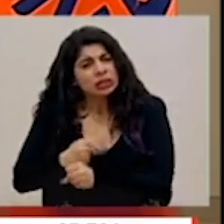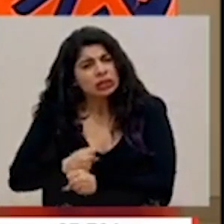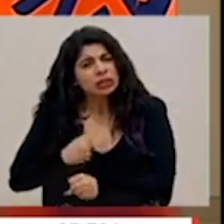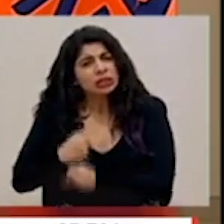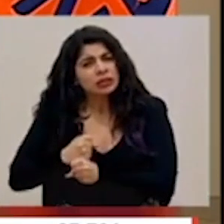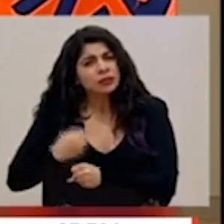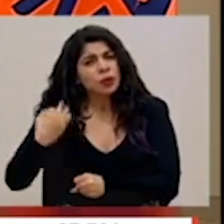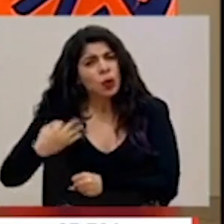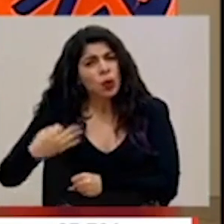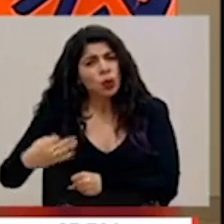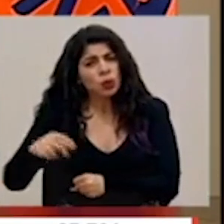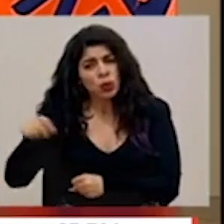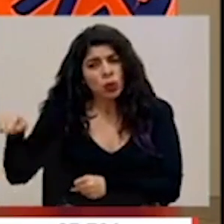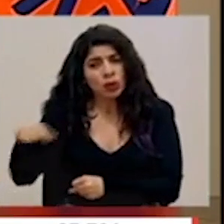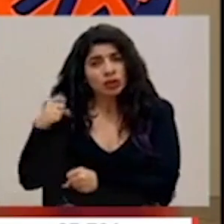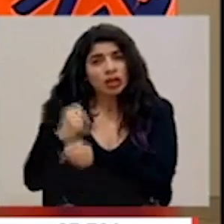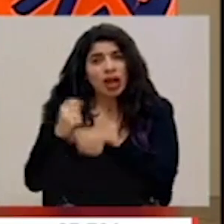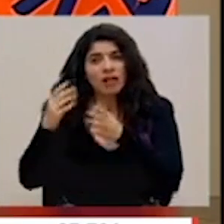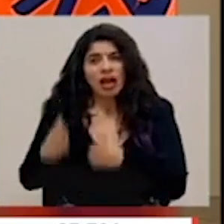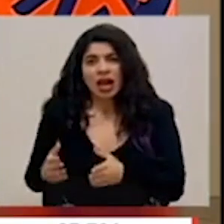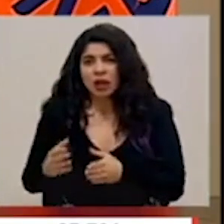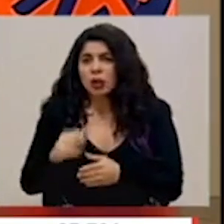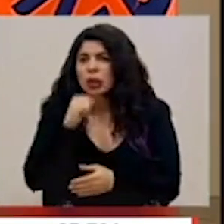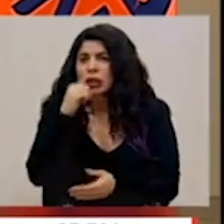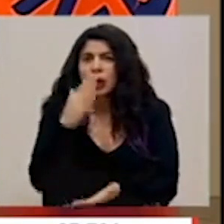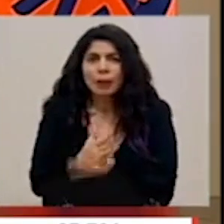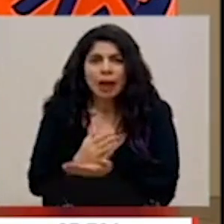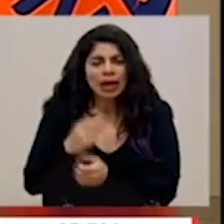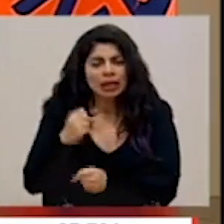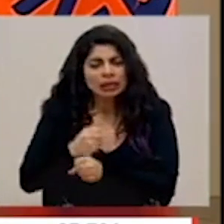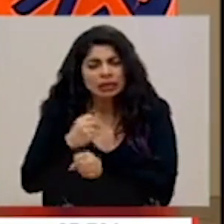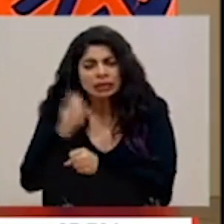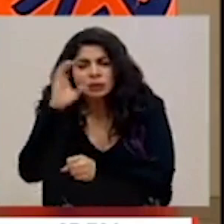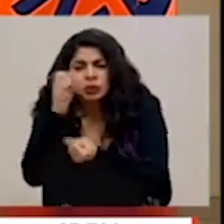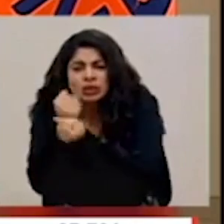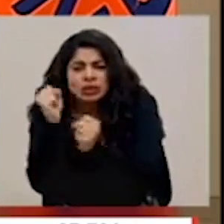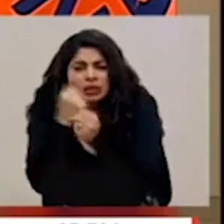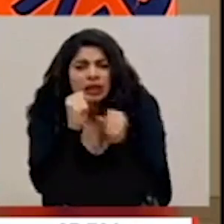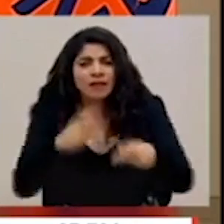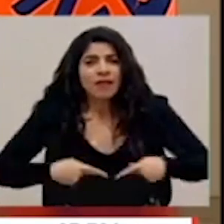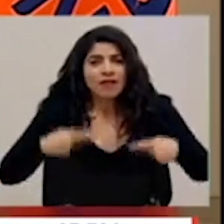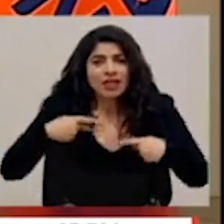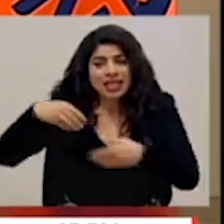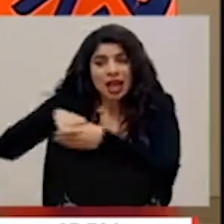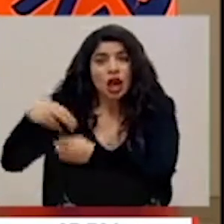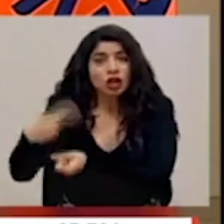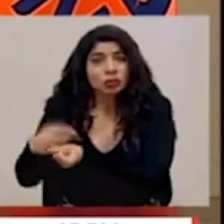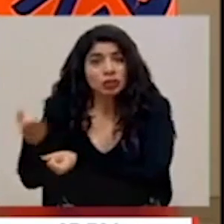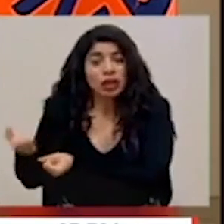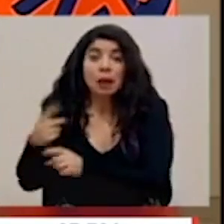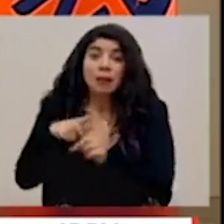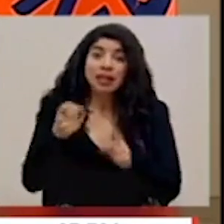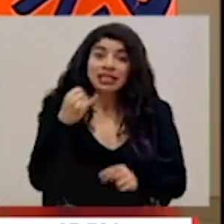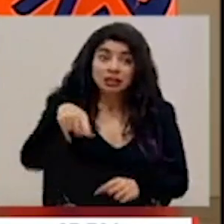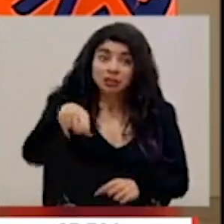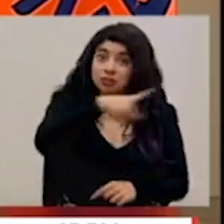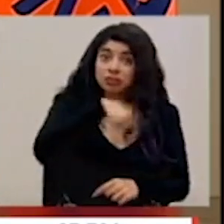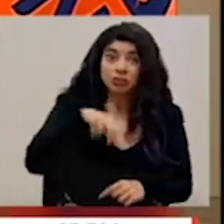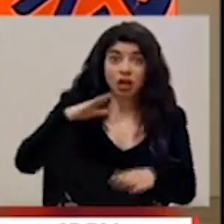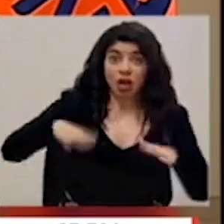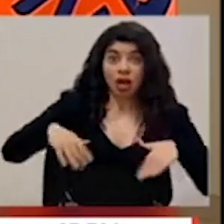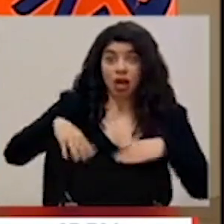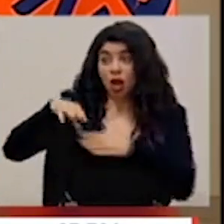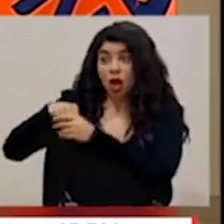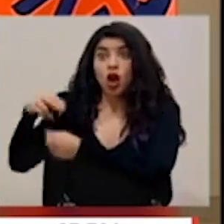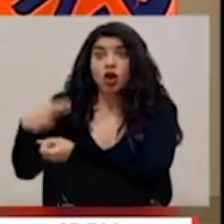trabajan incansablemente por salvar vidas en los hospitales. Pero los que no estamos en ese escenario podemos